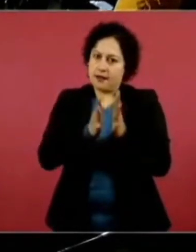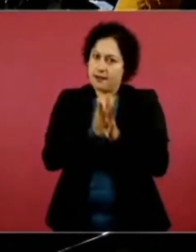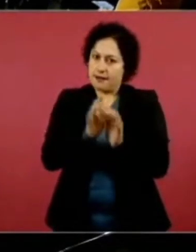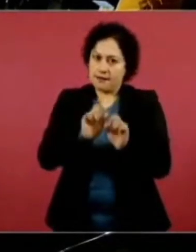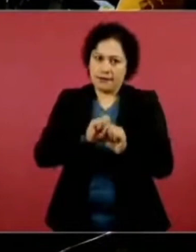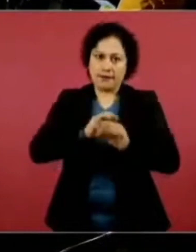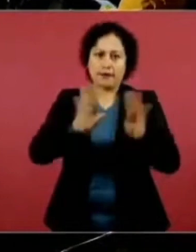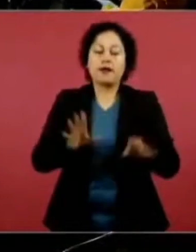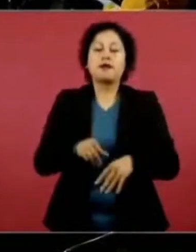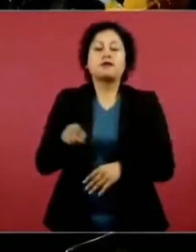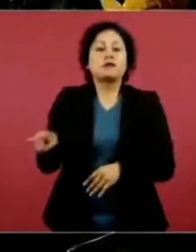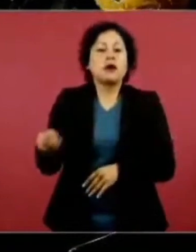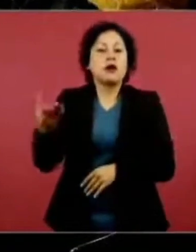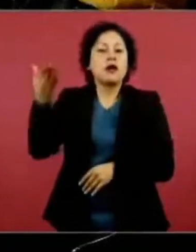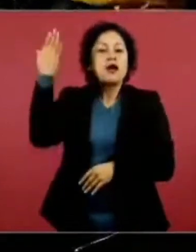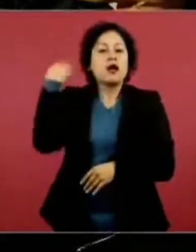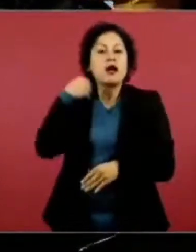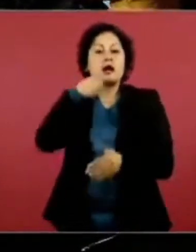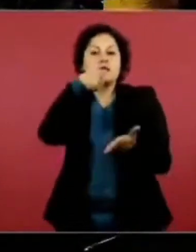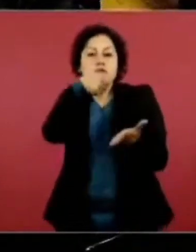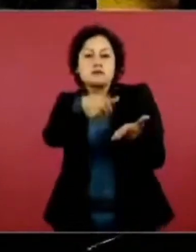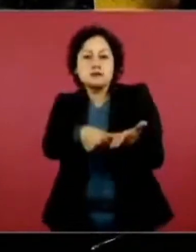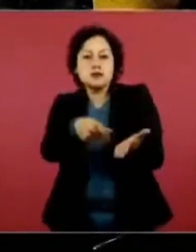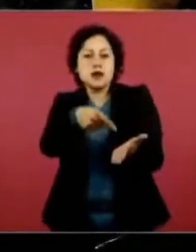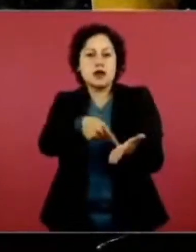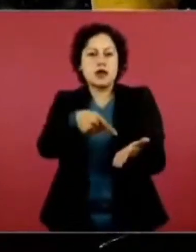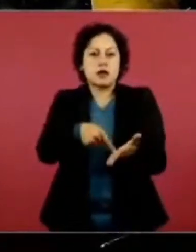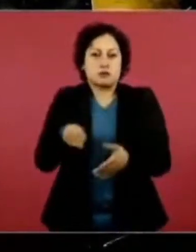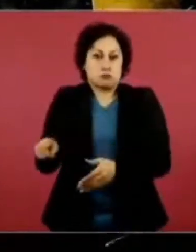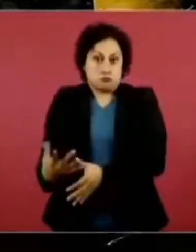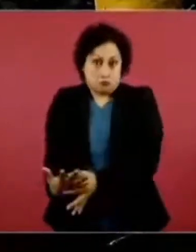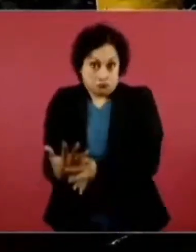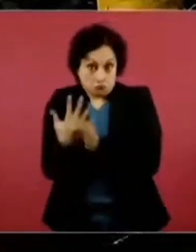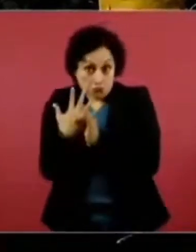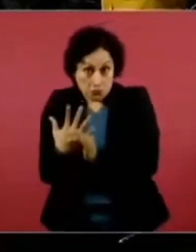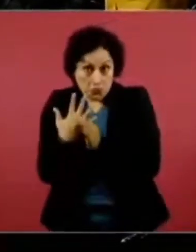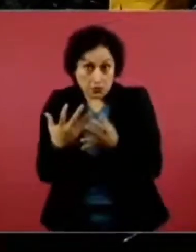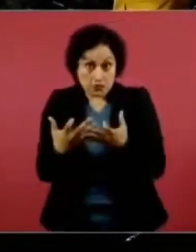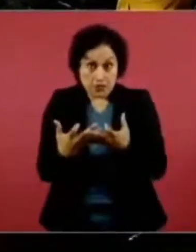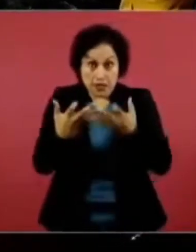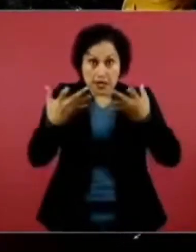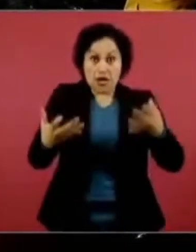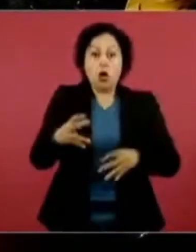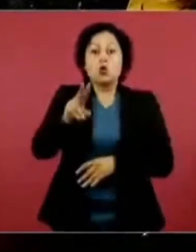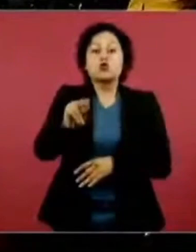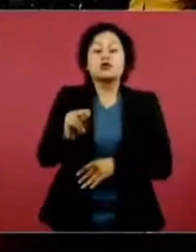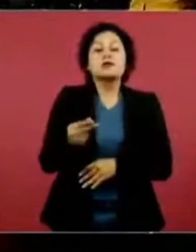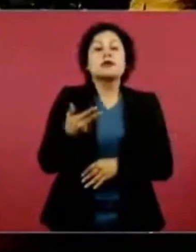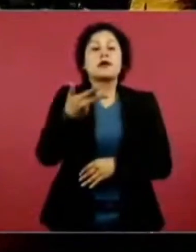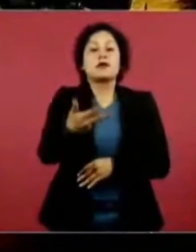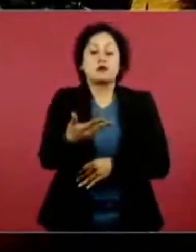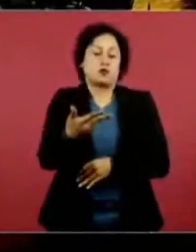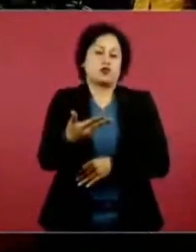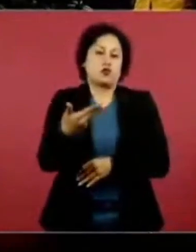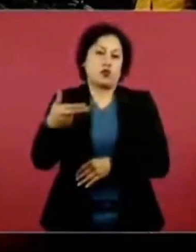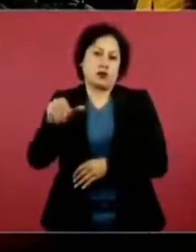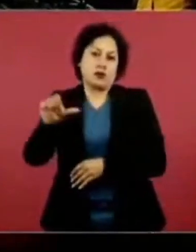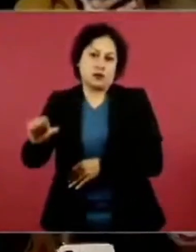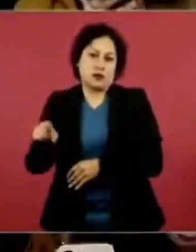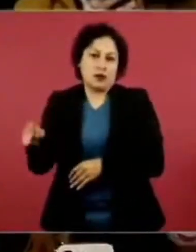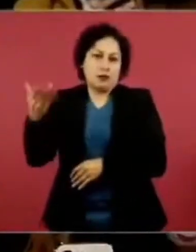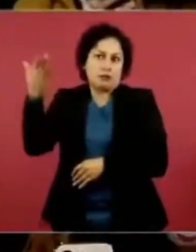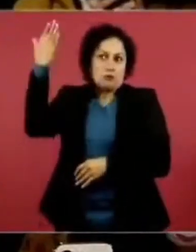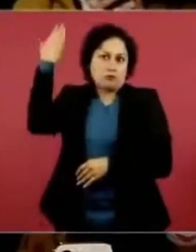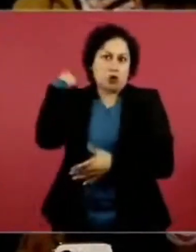públicas con las que hoy sí dicen tener derecho, en este caso sobre 88 hectáreas, donde supuestamente le compraron a un falso dueño, que